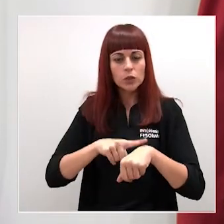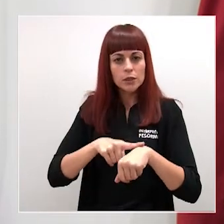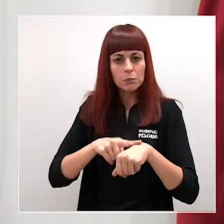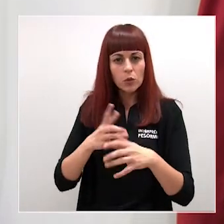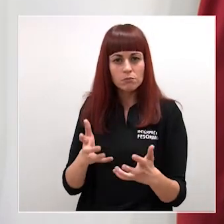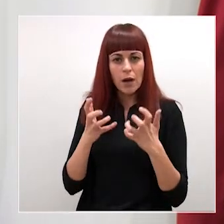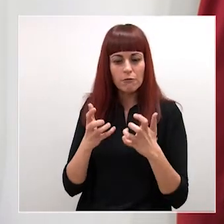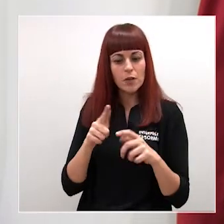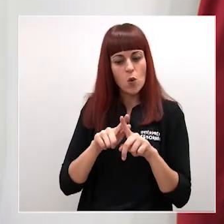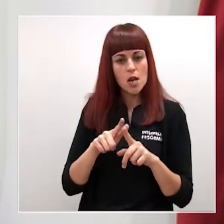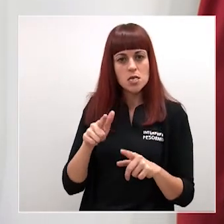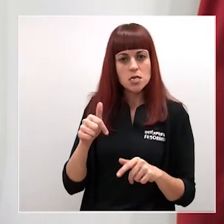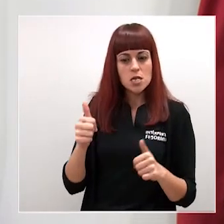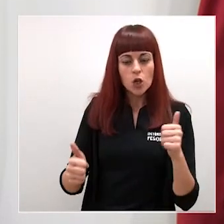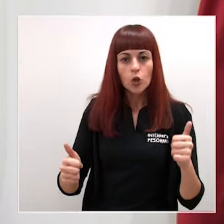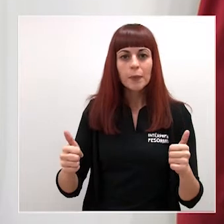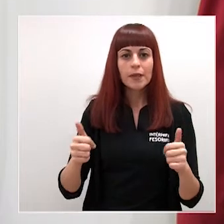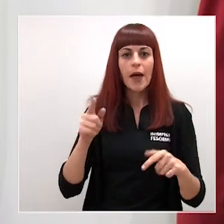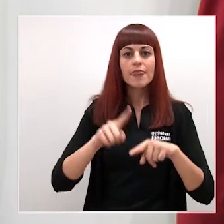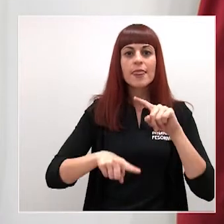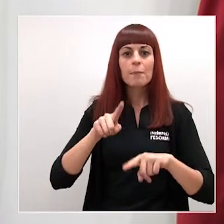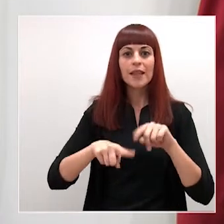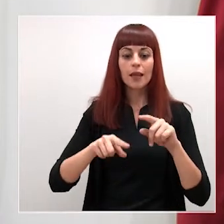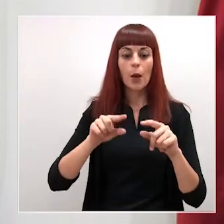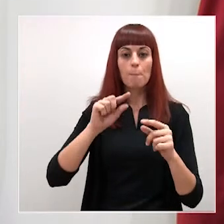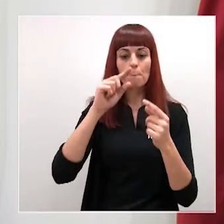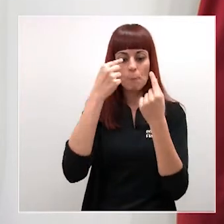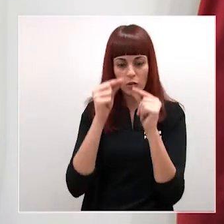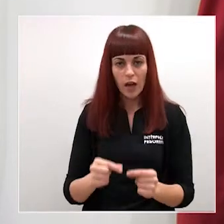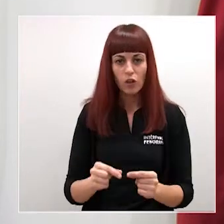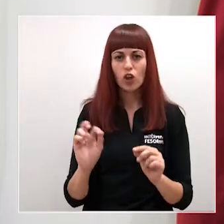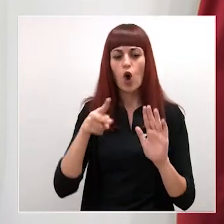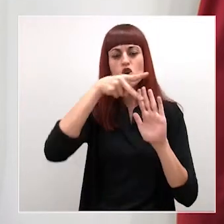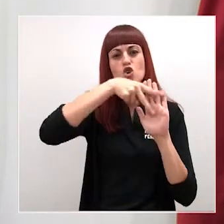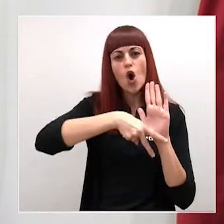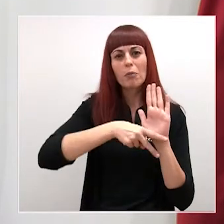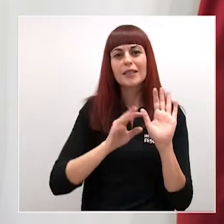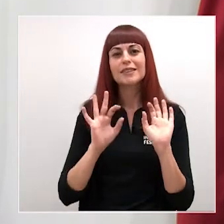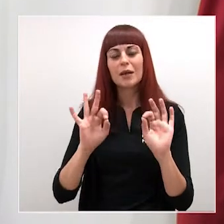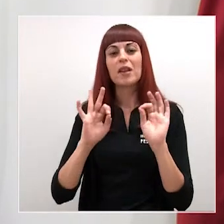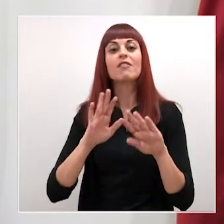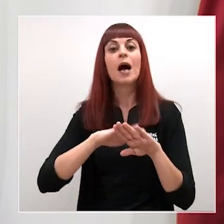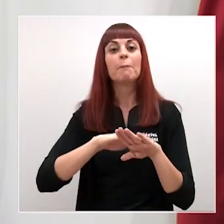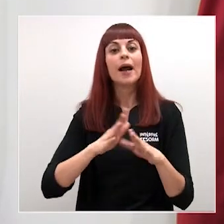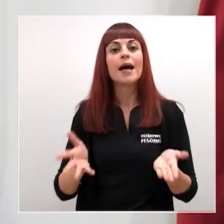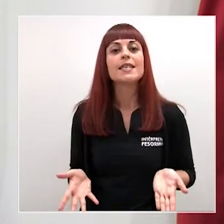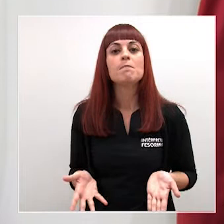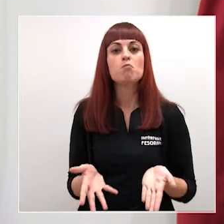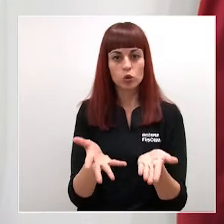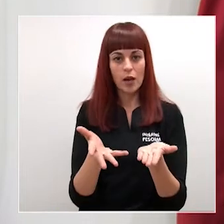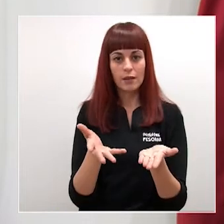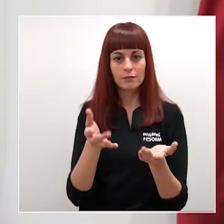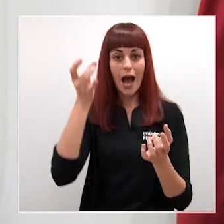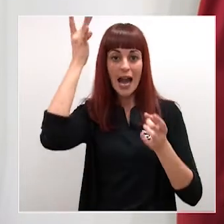competitividad del tejido productivo mediante modificaciones normativas puntuales que contribuirán a impulsar la